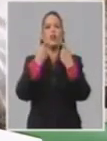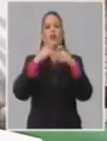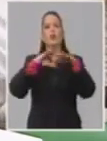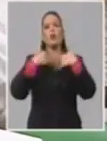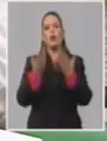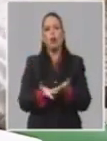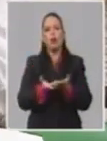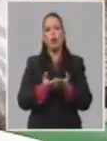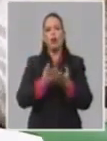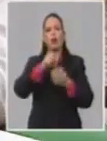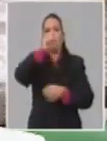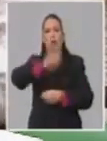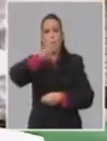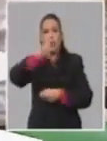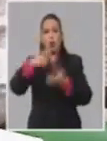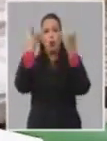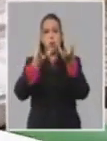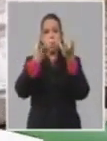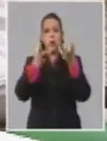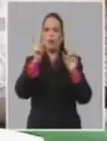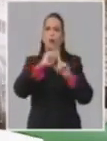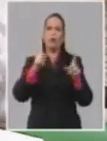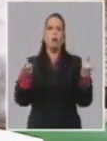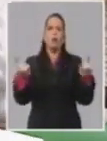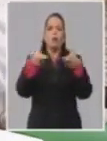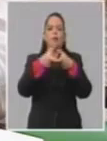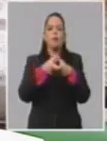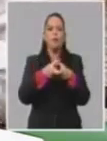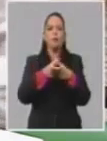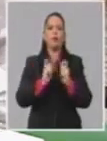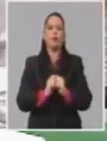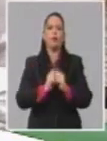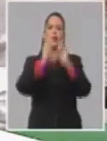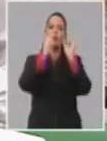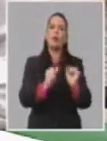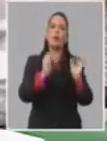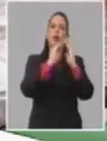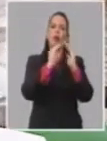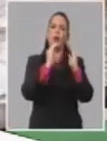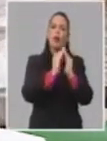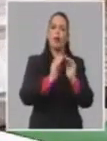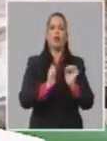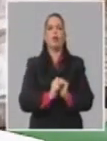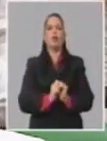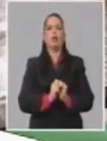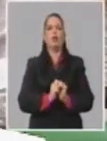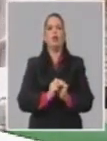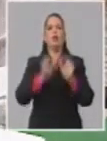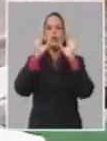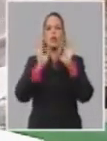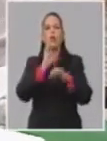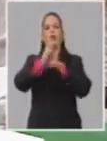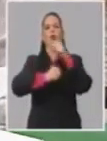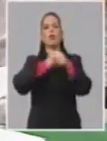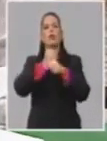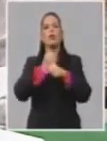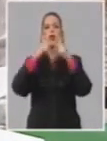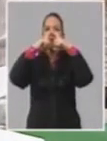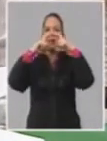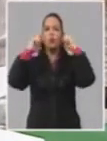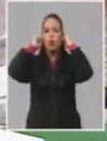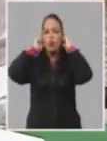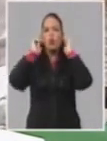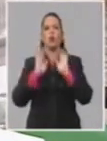y que lo que se mueva, se muevan con seguridad, con nasobuco, con las manos, que se laven las manos después enseguida que se transportan